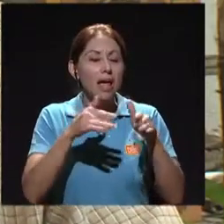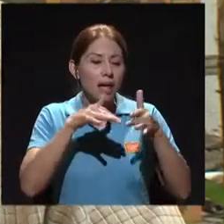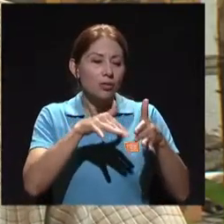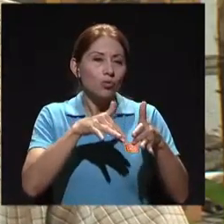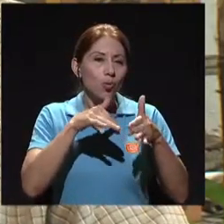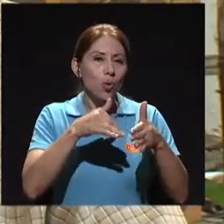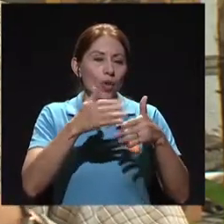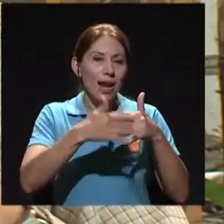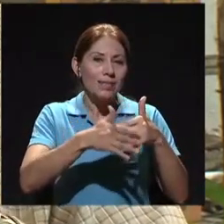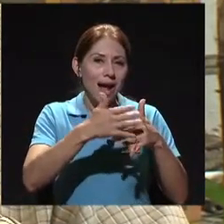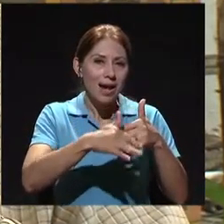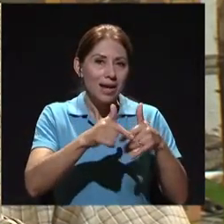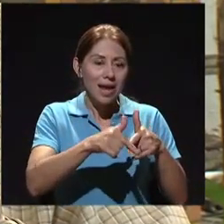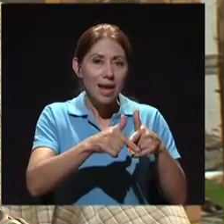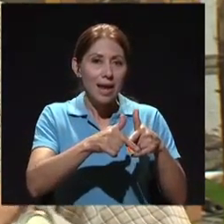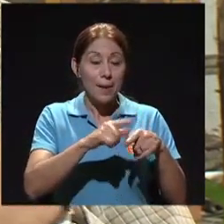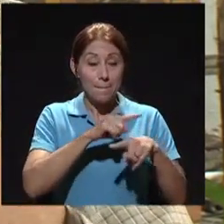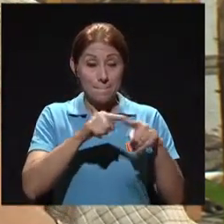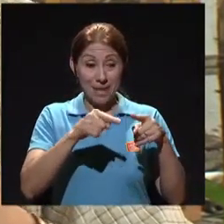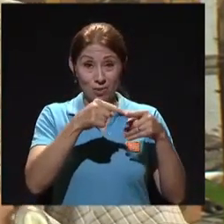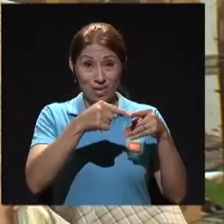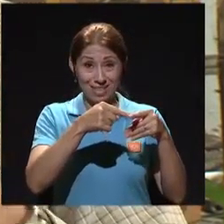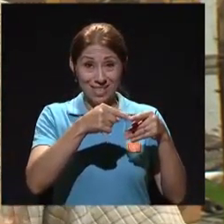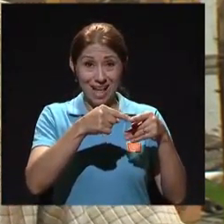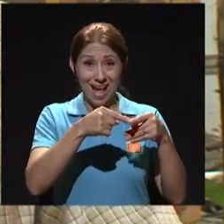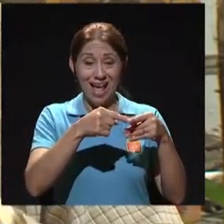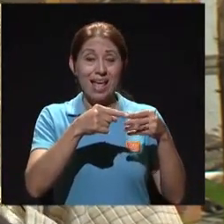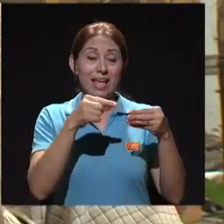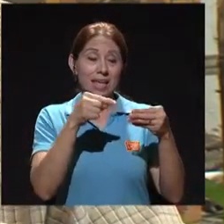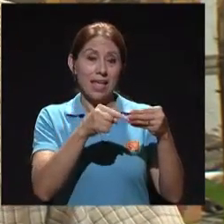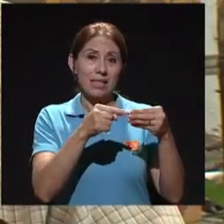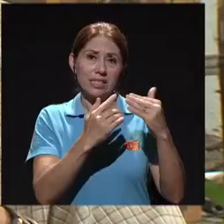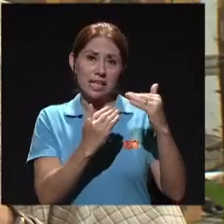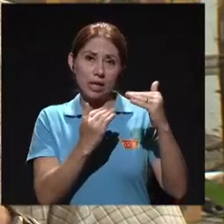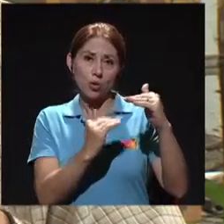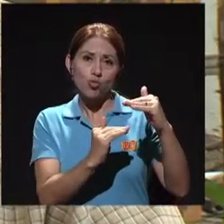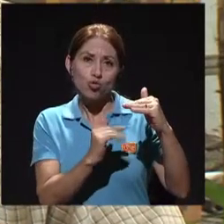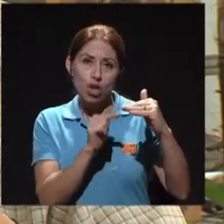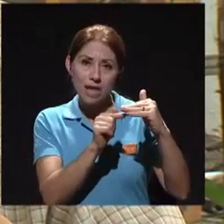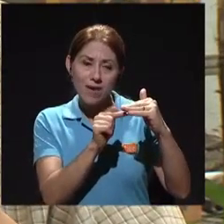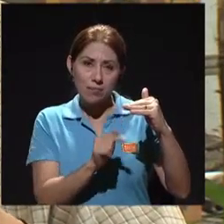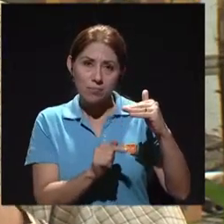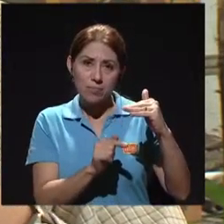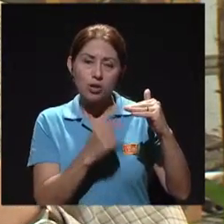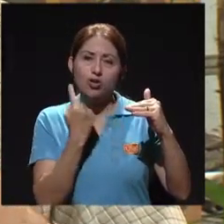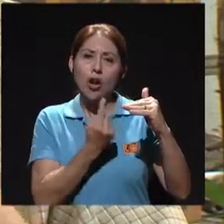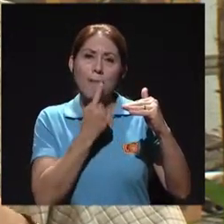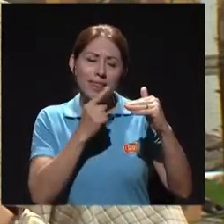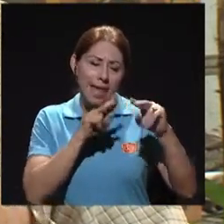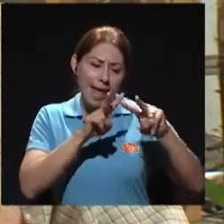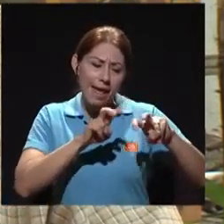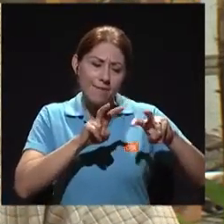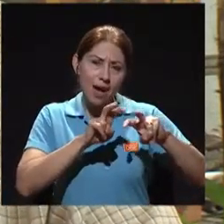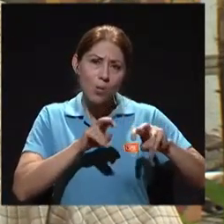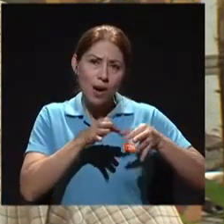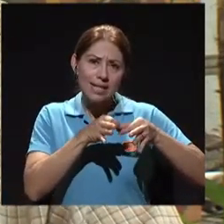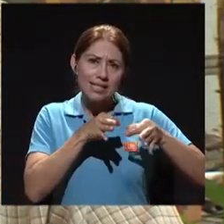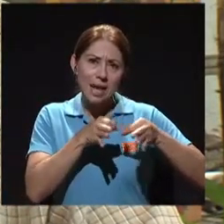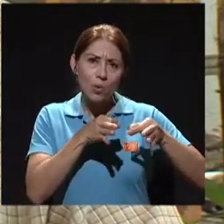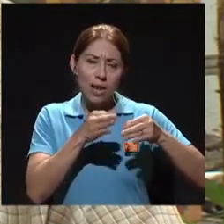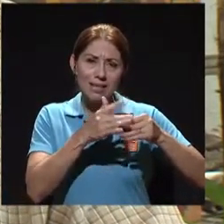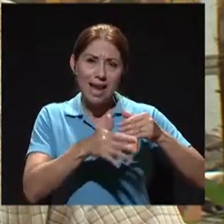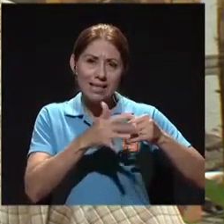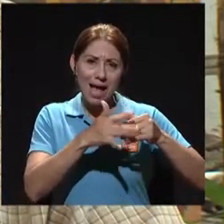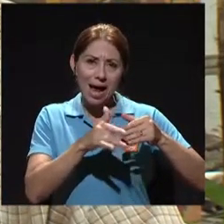sangre, pero la hematología normalmente se circunscribe a evaluar las células que tenemos en la sangre